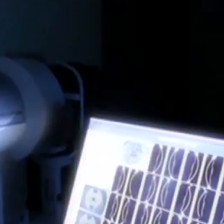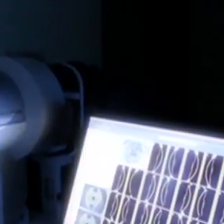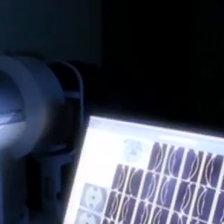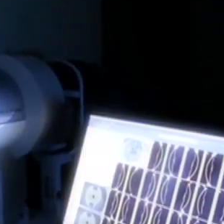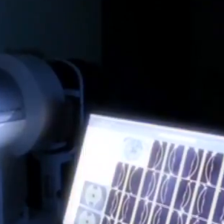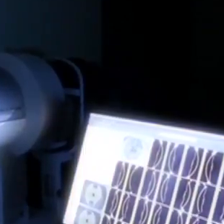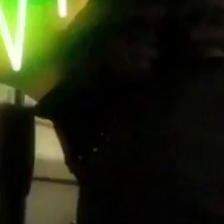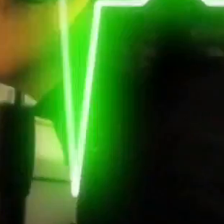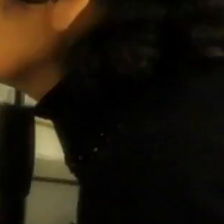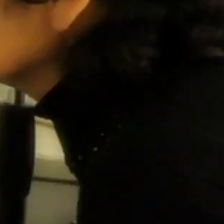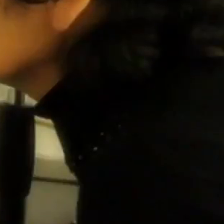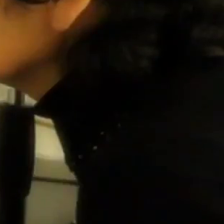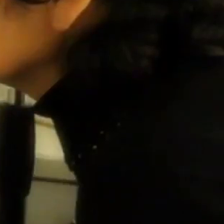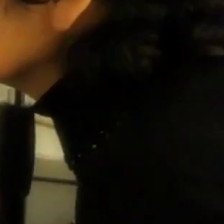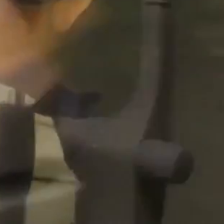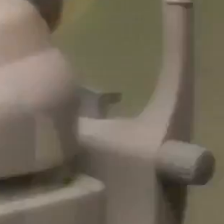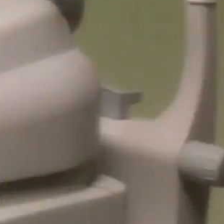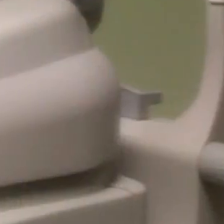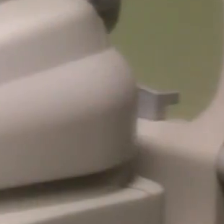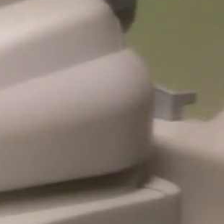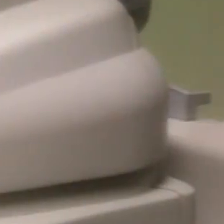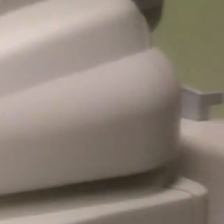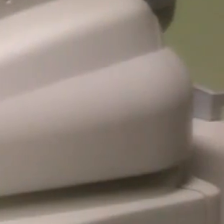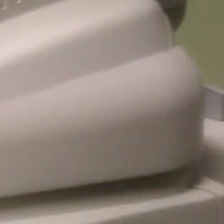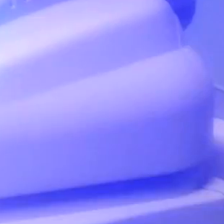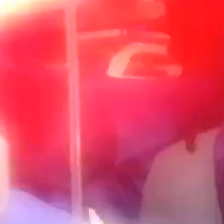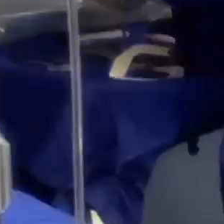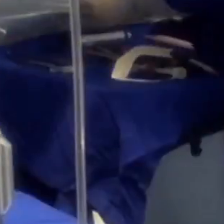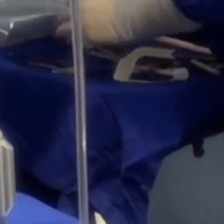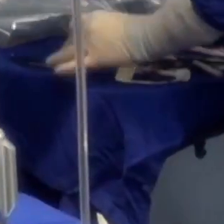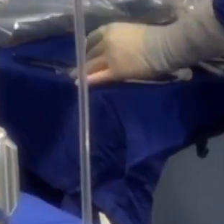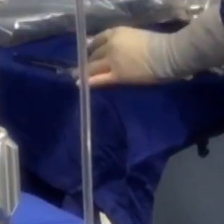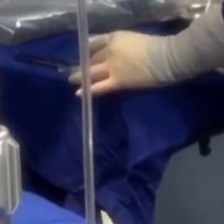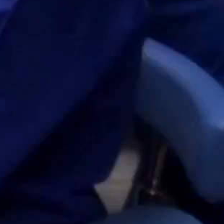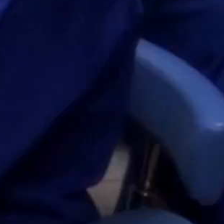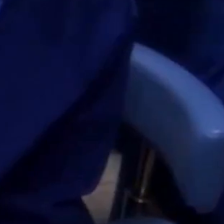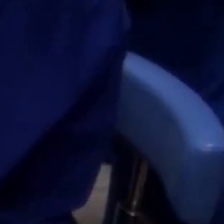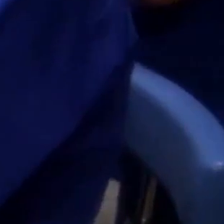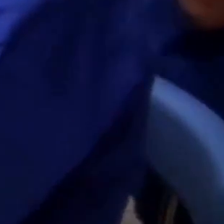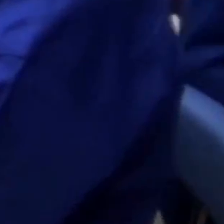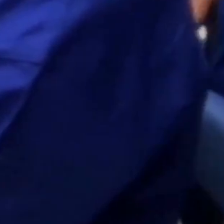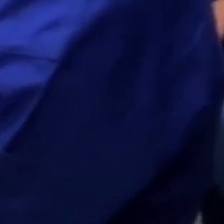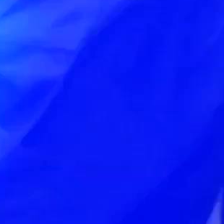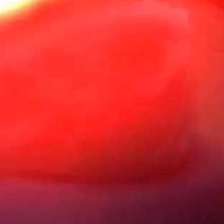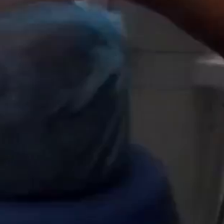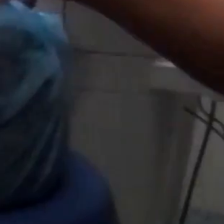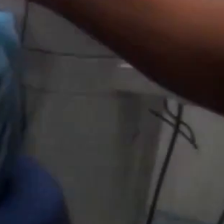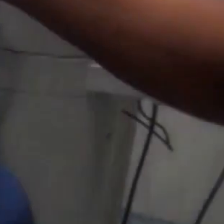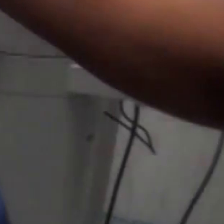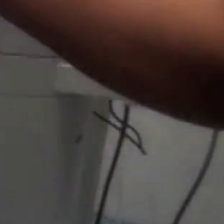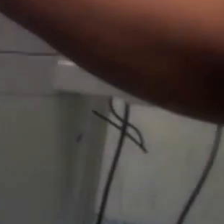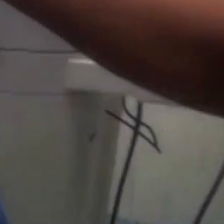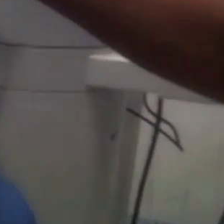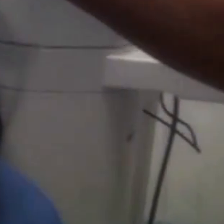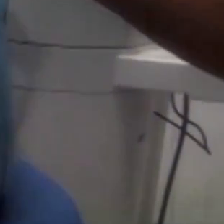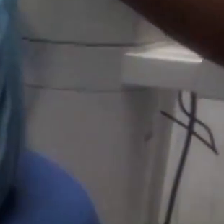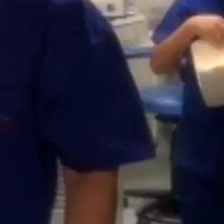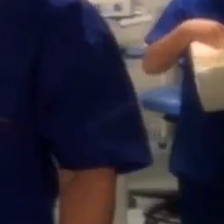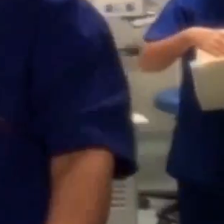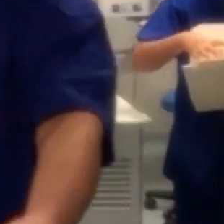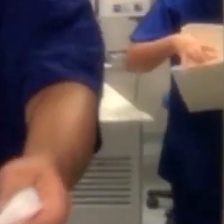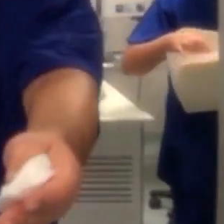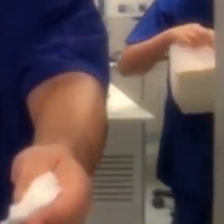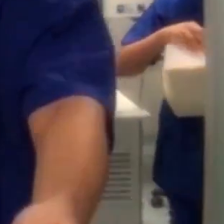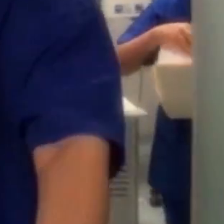la más avanzada tecnología y los mejores profesionales médicos al mando del doctor Fermín Silva. Siempre dispuestos a